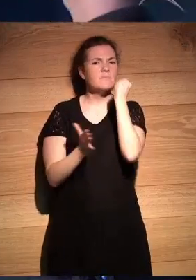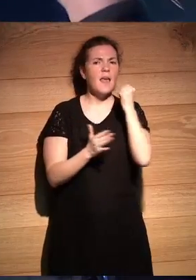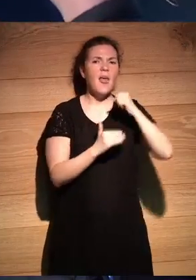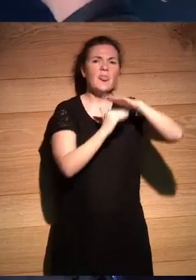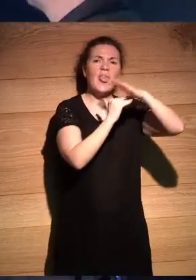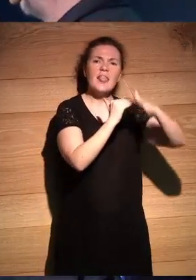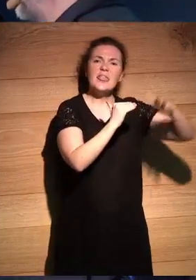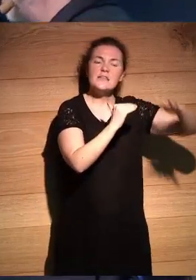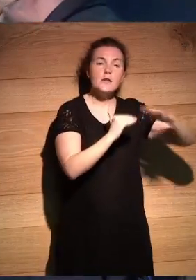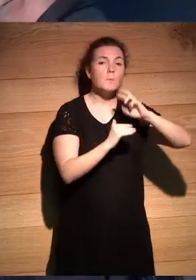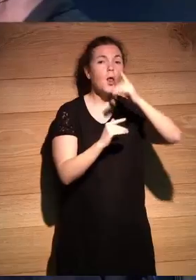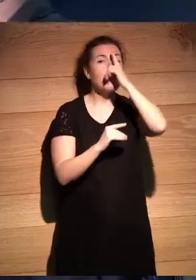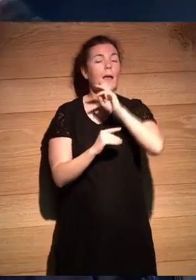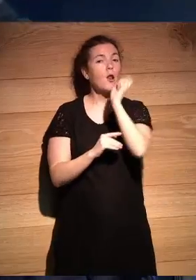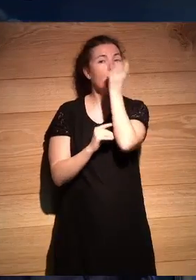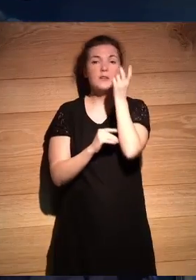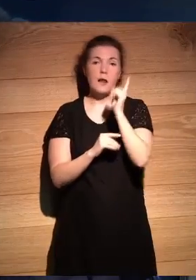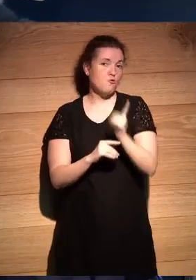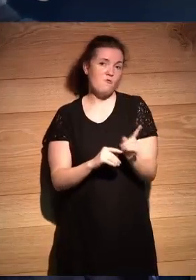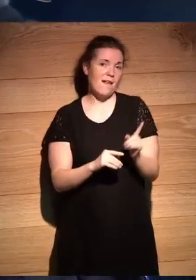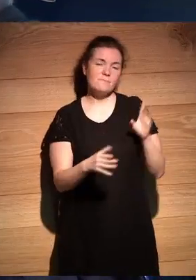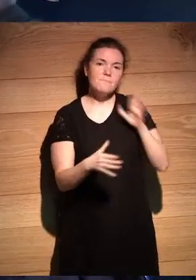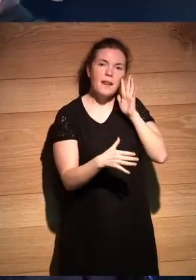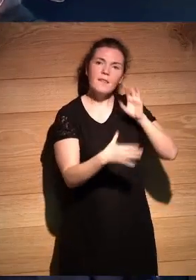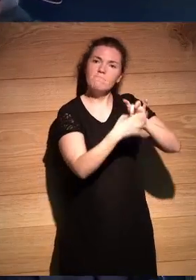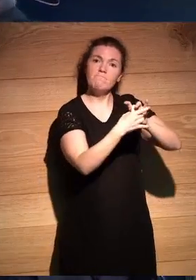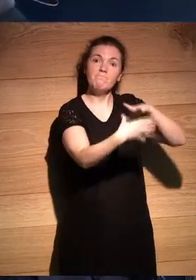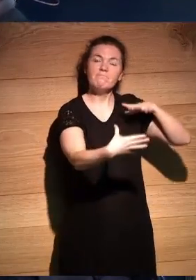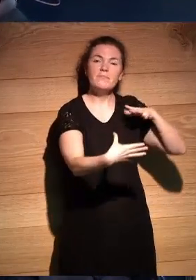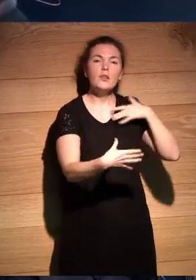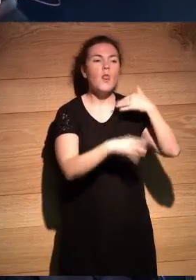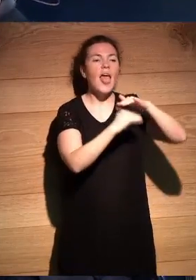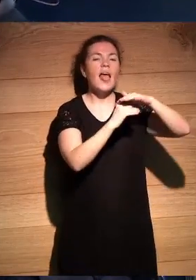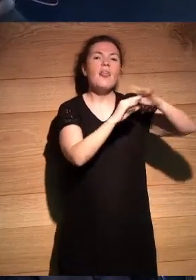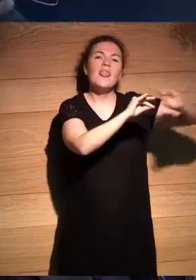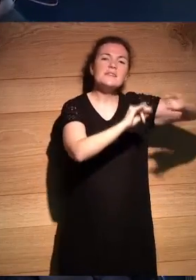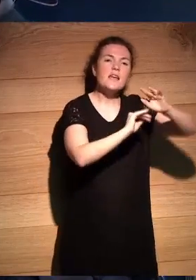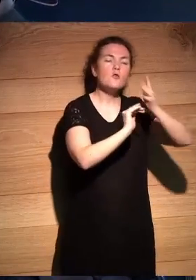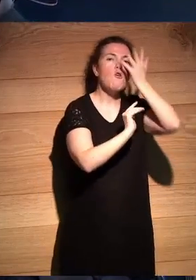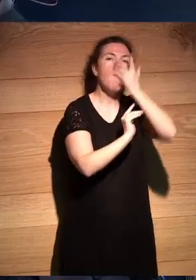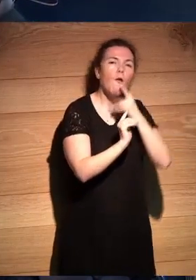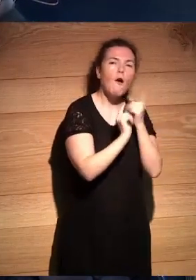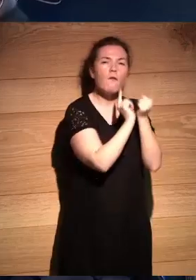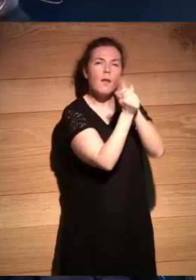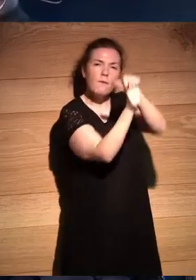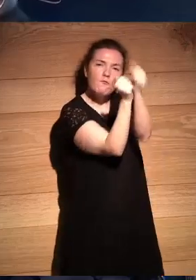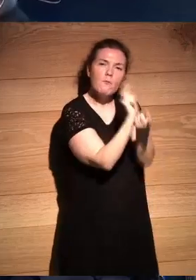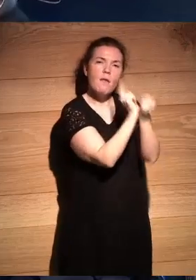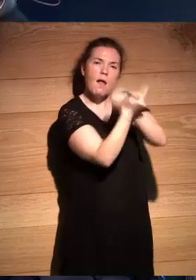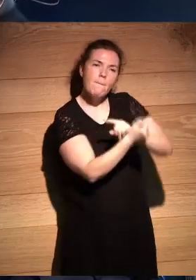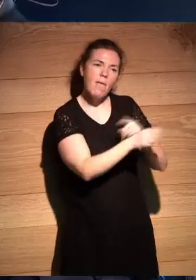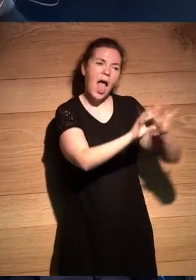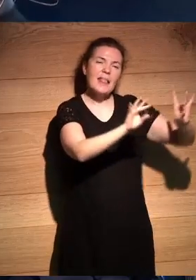desierto pero otras no lo son tanto y hay desierto y el desierto pues varía sus formas sus colores sus texturas